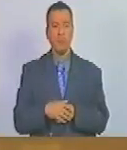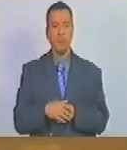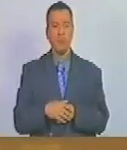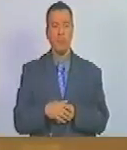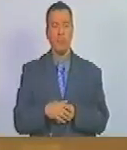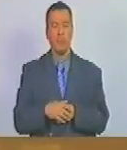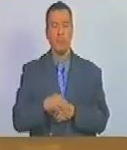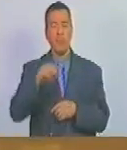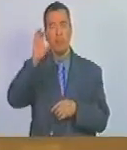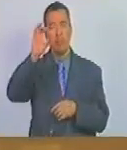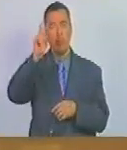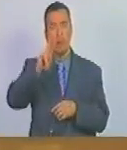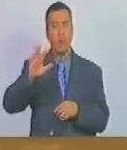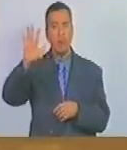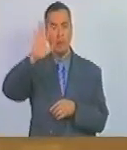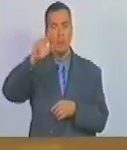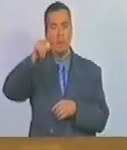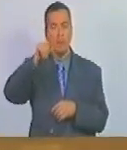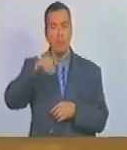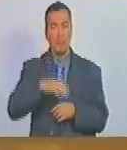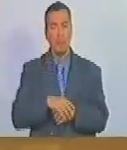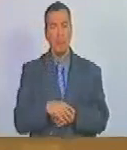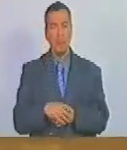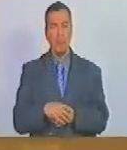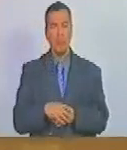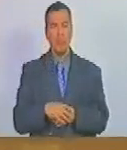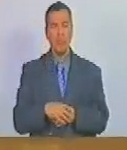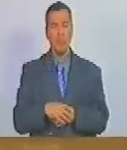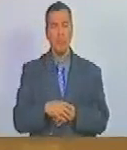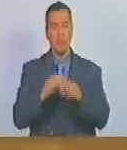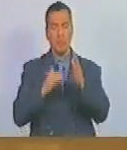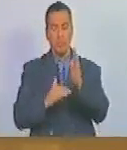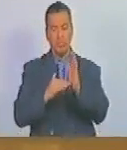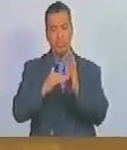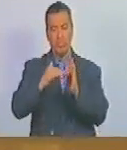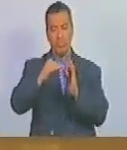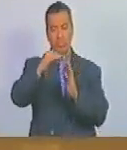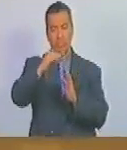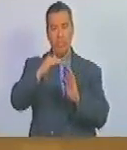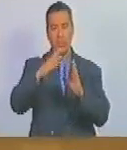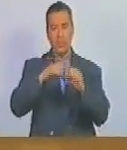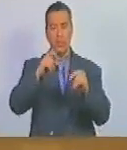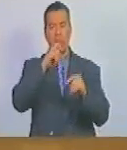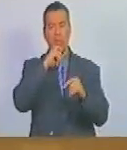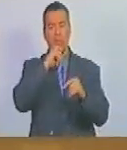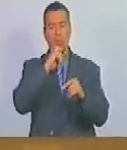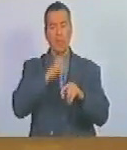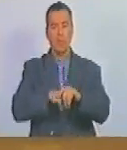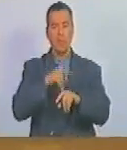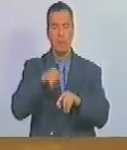El padre de la patria creció ante las dificultades.